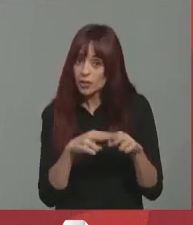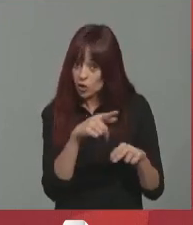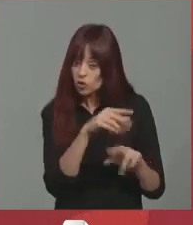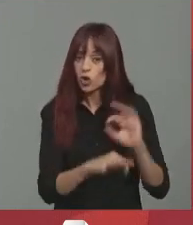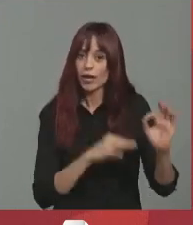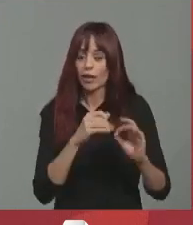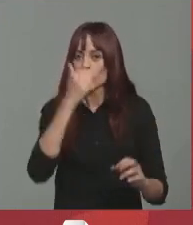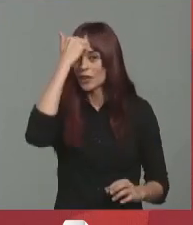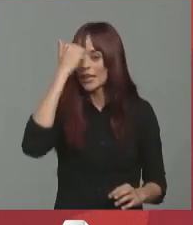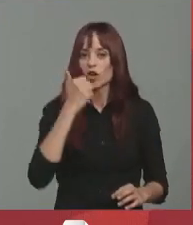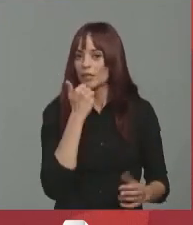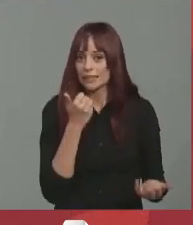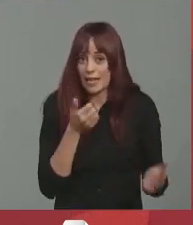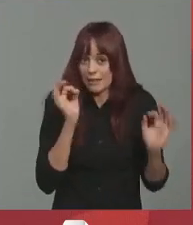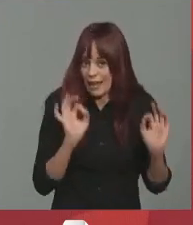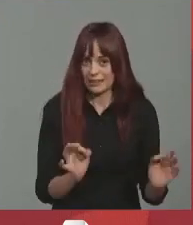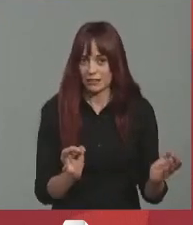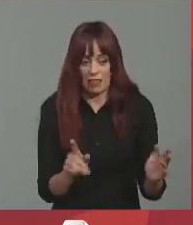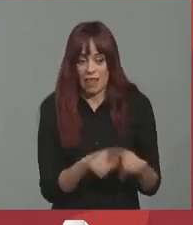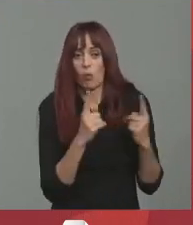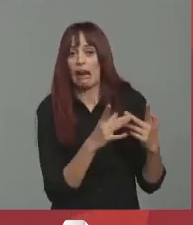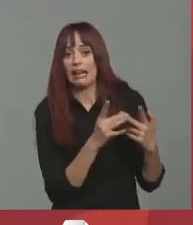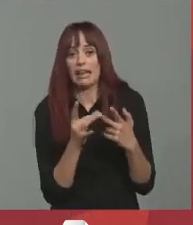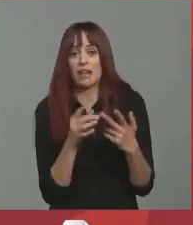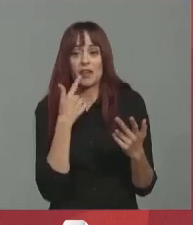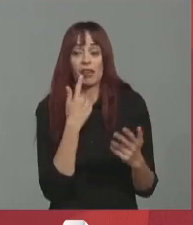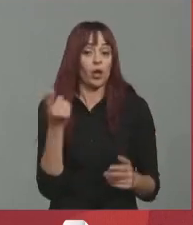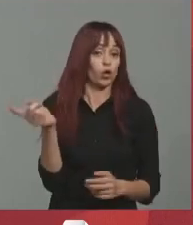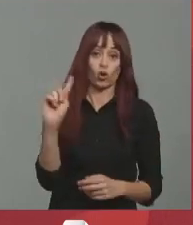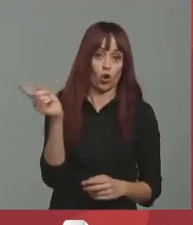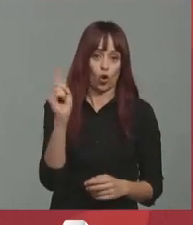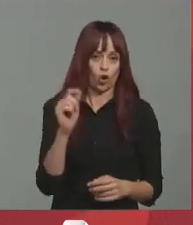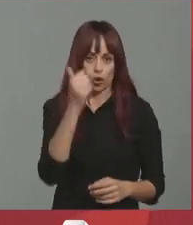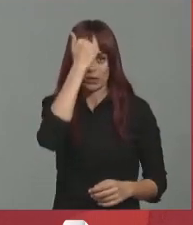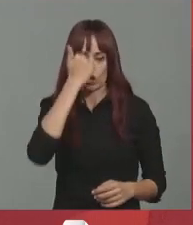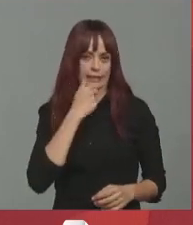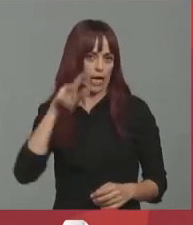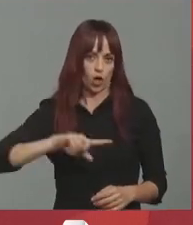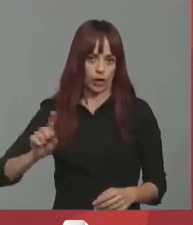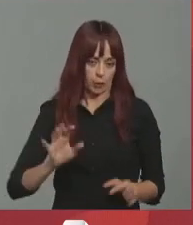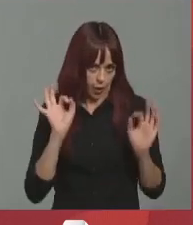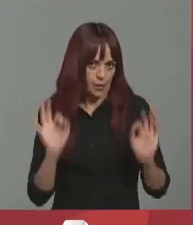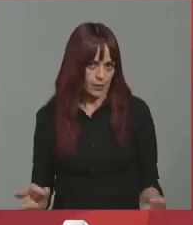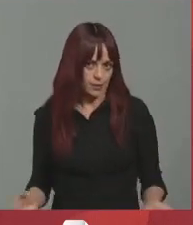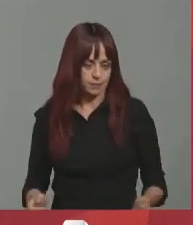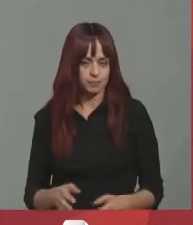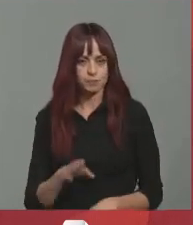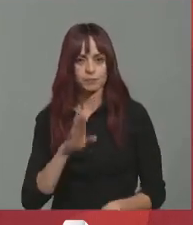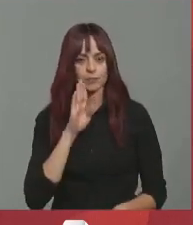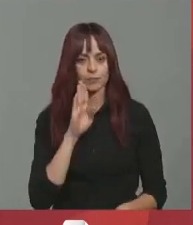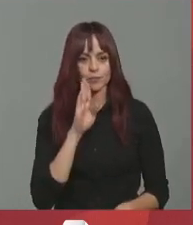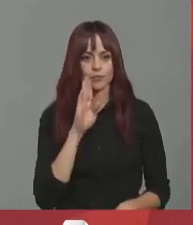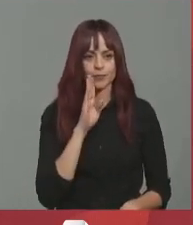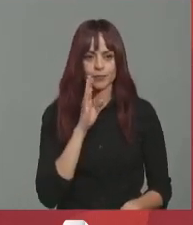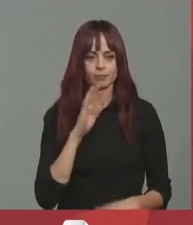terrorista, por mucho que su líder se negara a hacer esta afirmación. Bueno, como digo, yo creo que